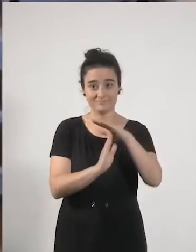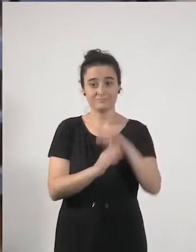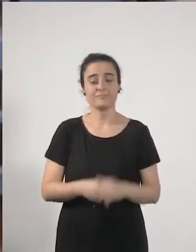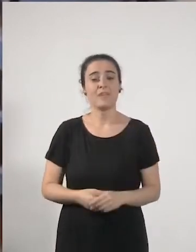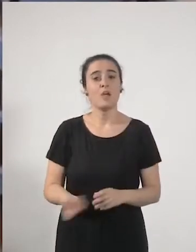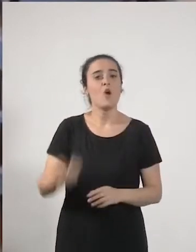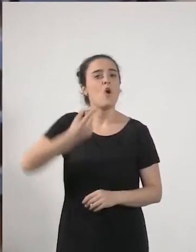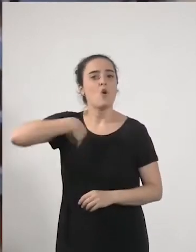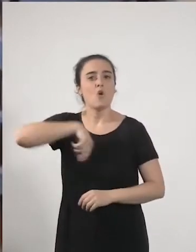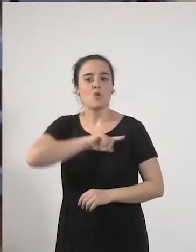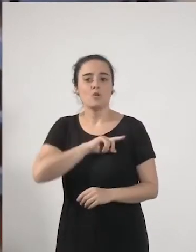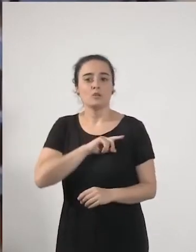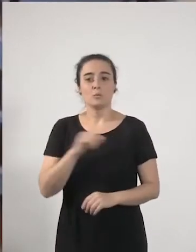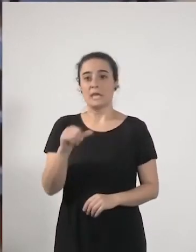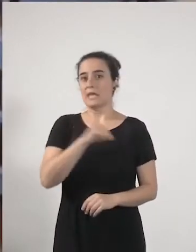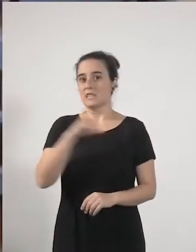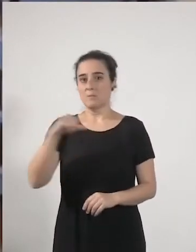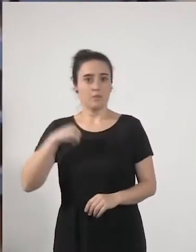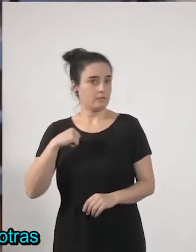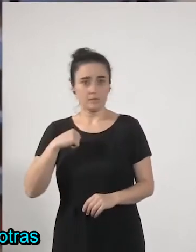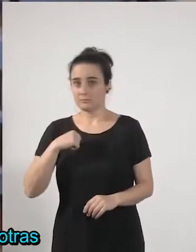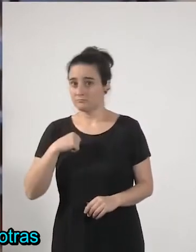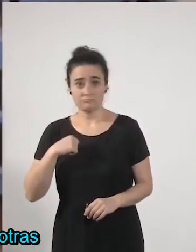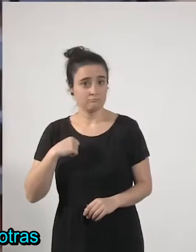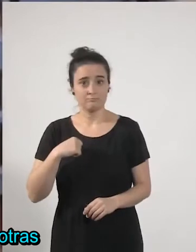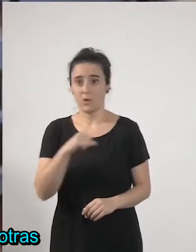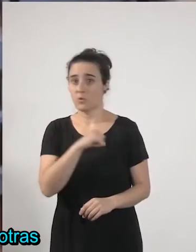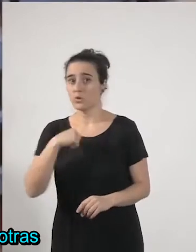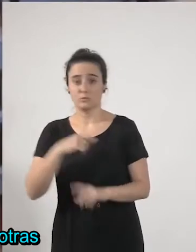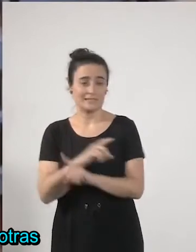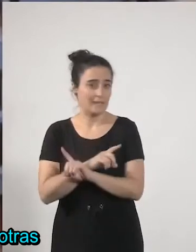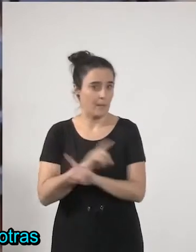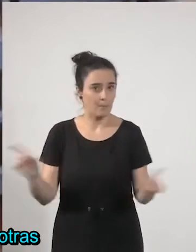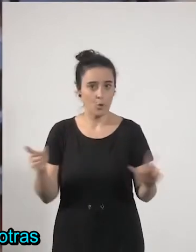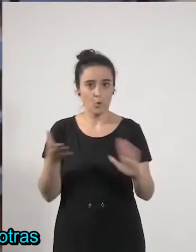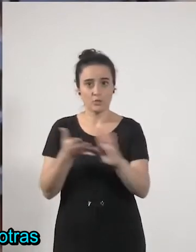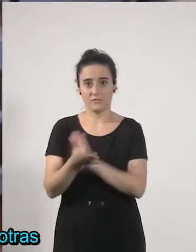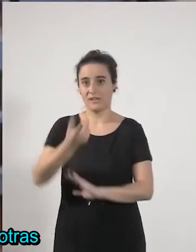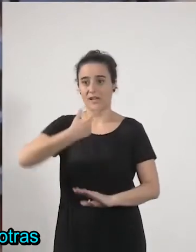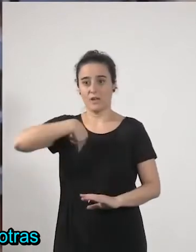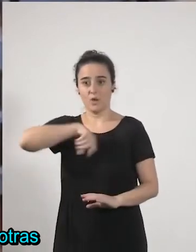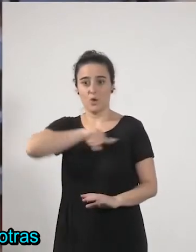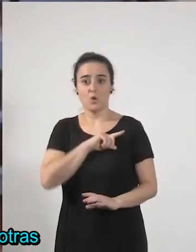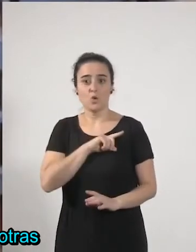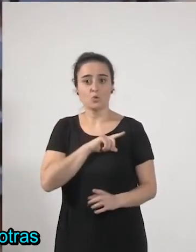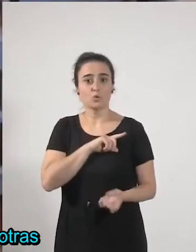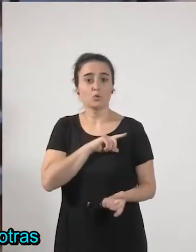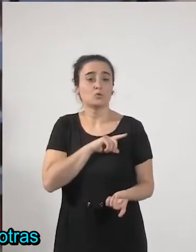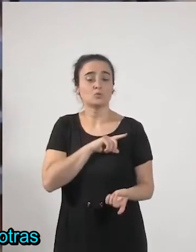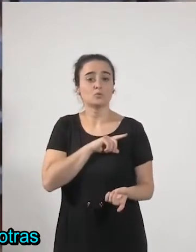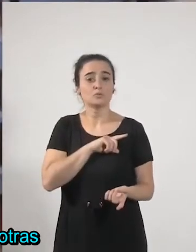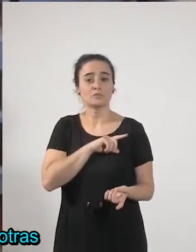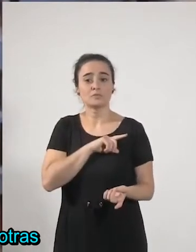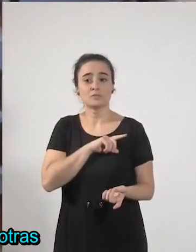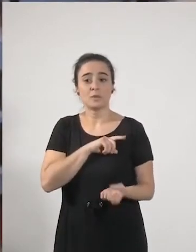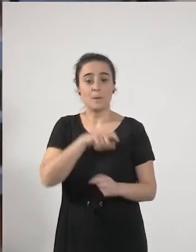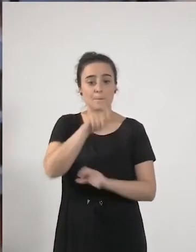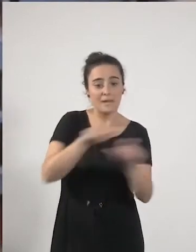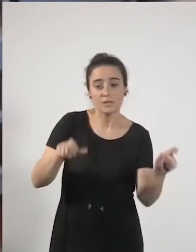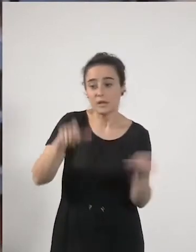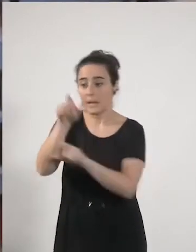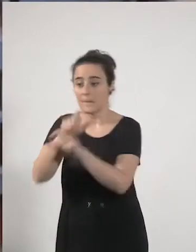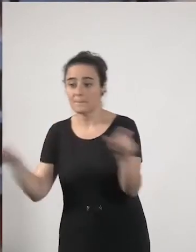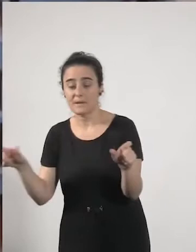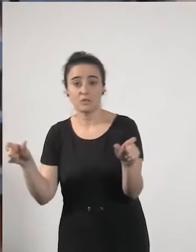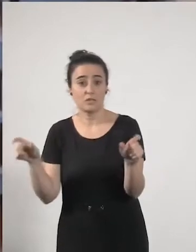independientes ni autónomos y no somos absolutamente interdependientes unas personas de otras y